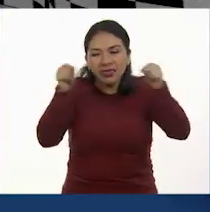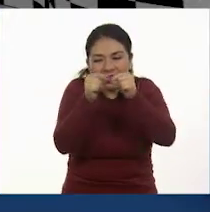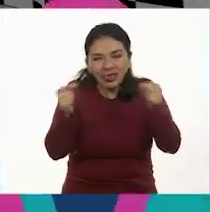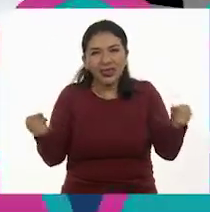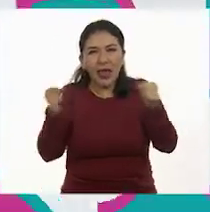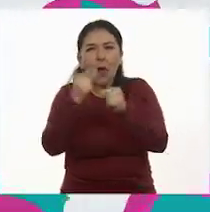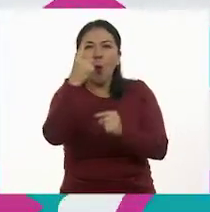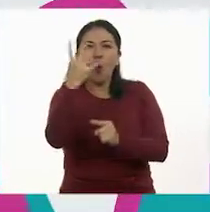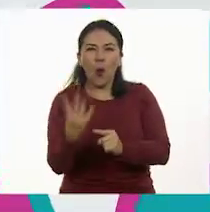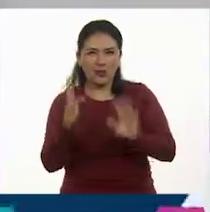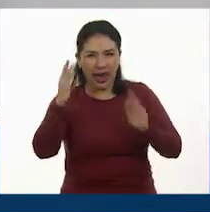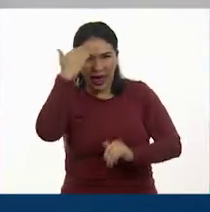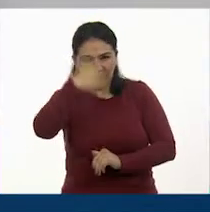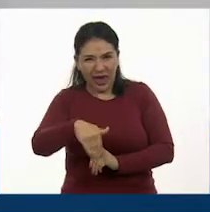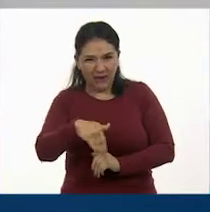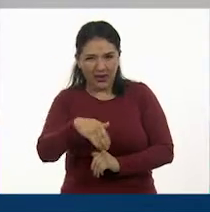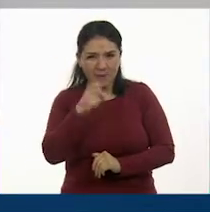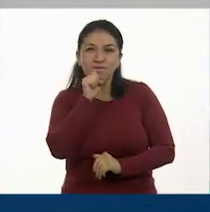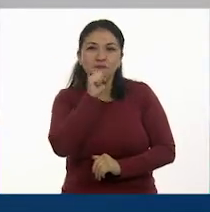cuarto...